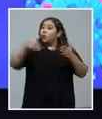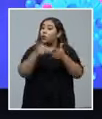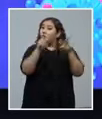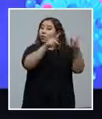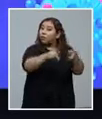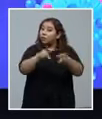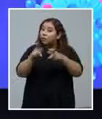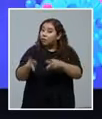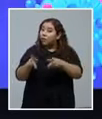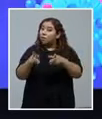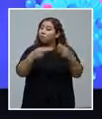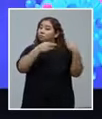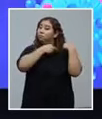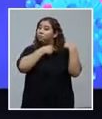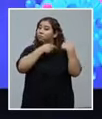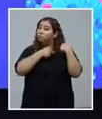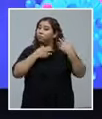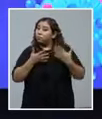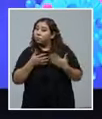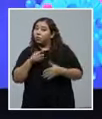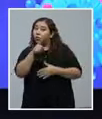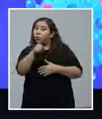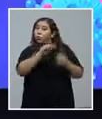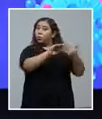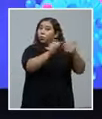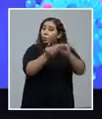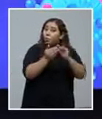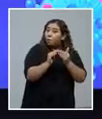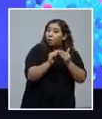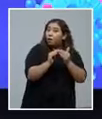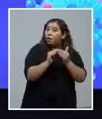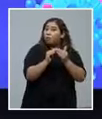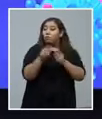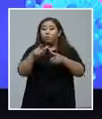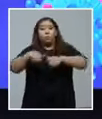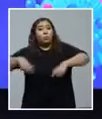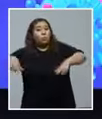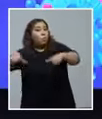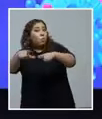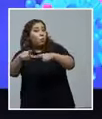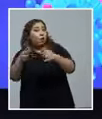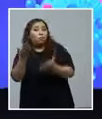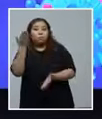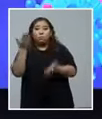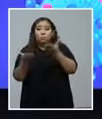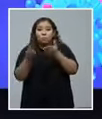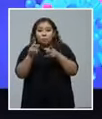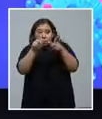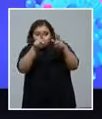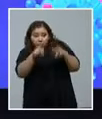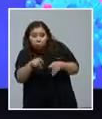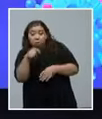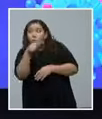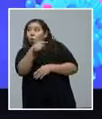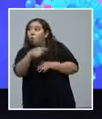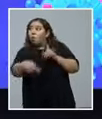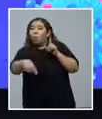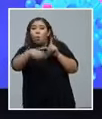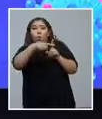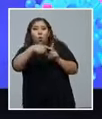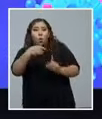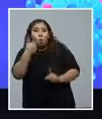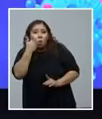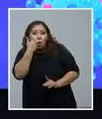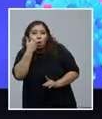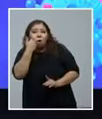momento, a nuestro barrio, a nuestra colonia, a nuestro municipio, puede aparecer un caso positivo. Entonces, es cómo vamos a reaccionar. Y vamos a